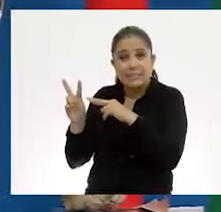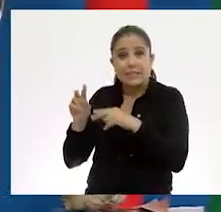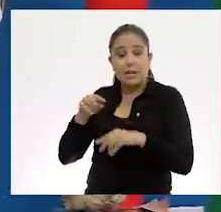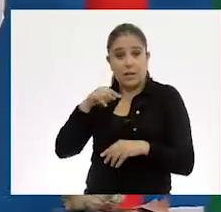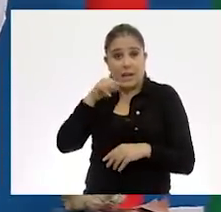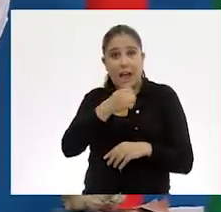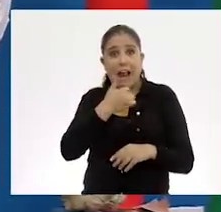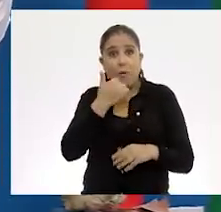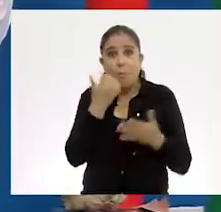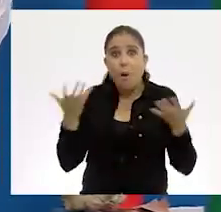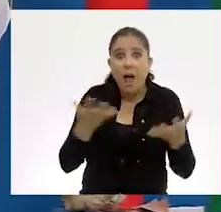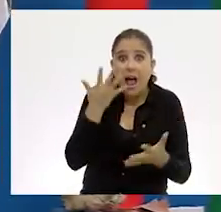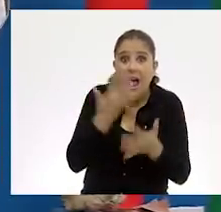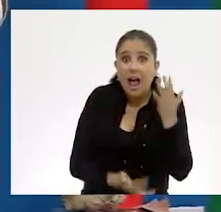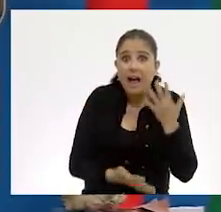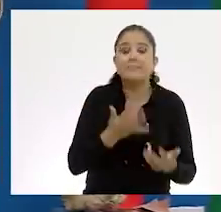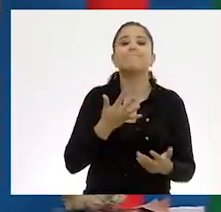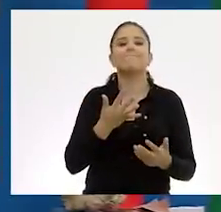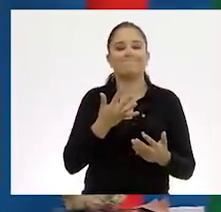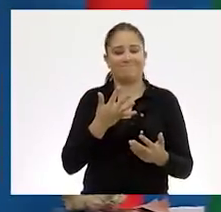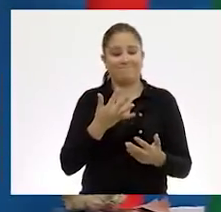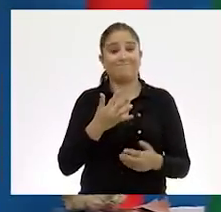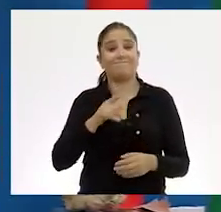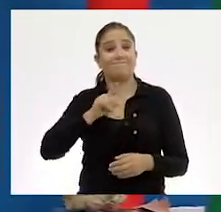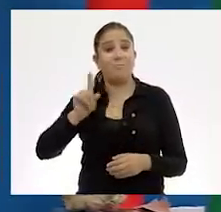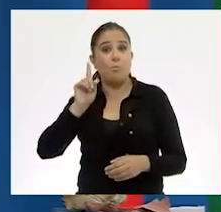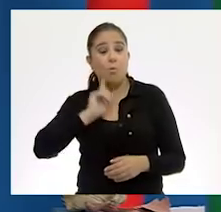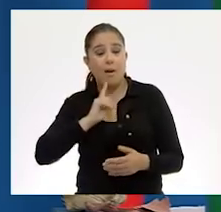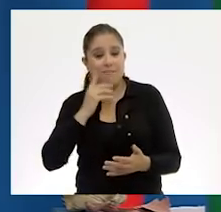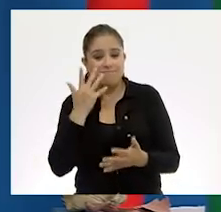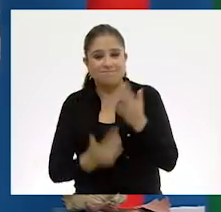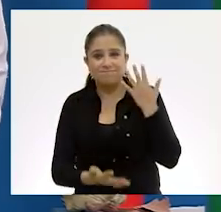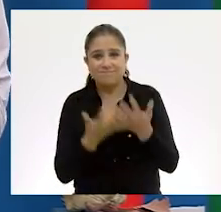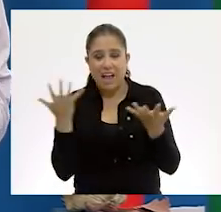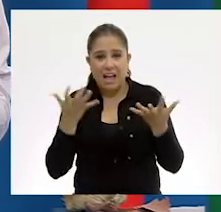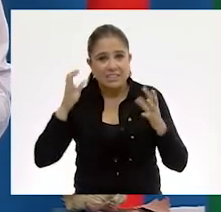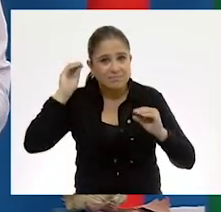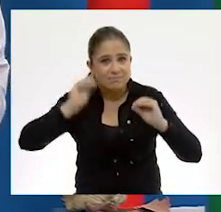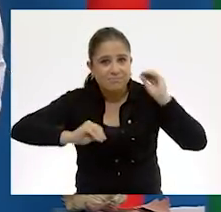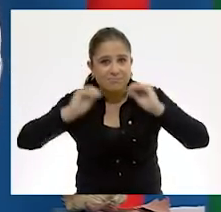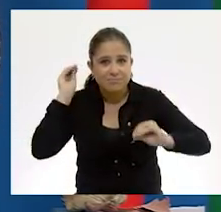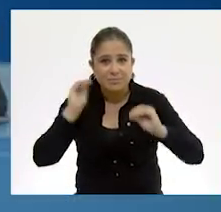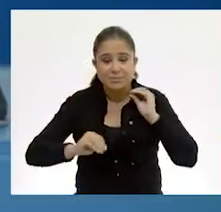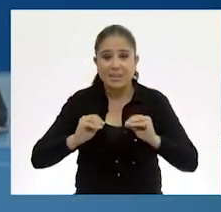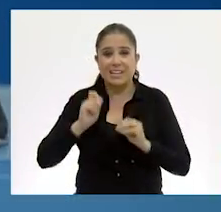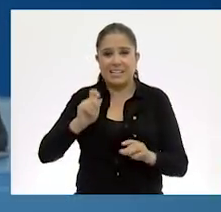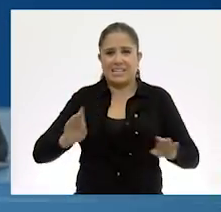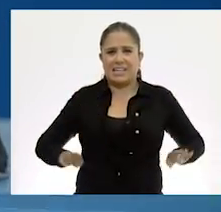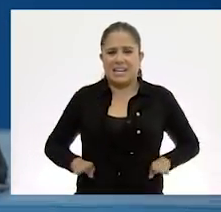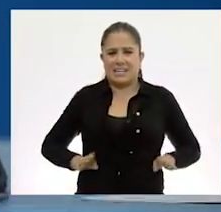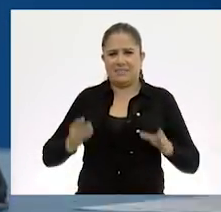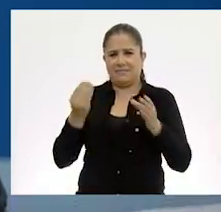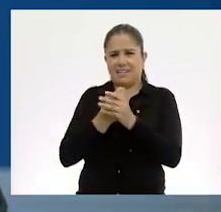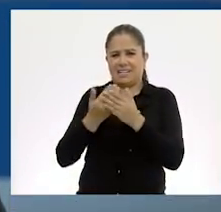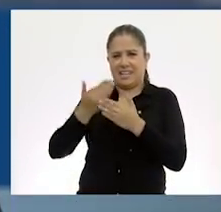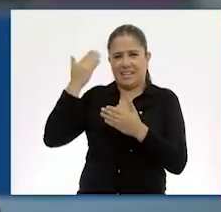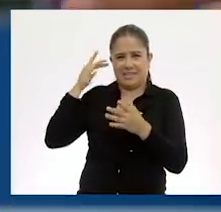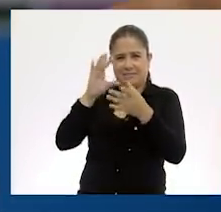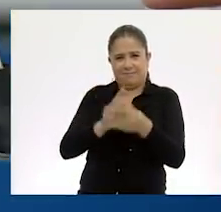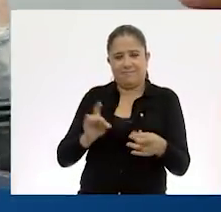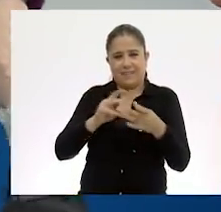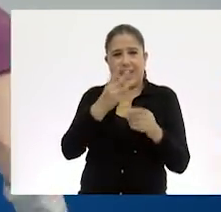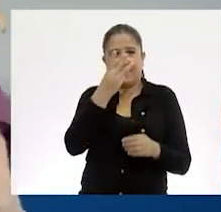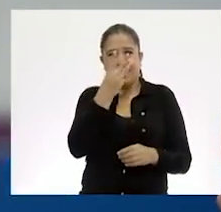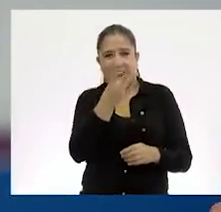lo hizo. Ella lo hizo. Y mira, yo te puedo decir, tomando las características de las sesiones anteriores de tridimensionalidad, pues que